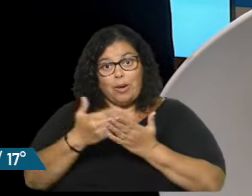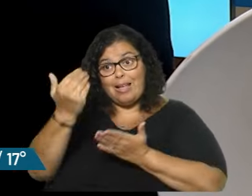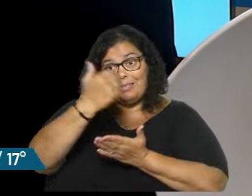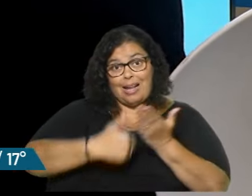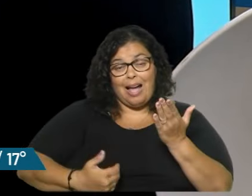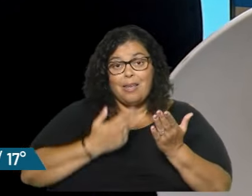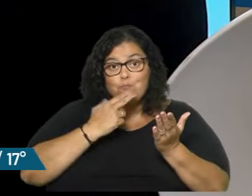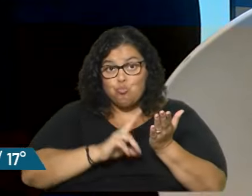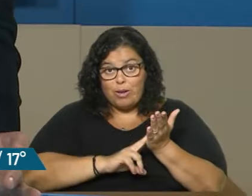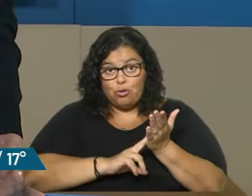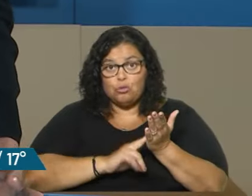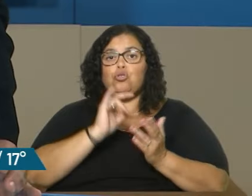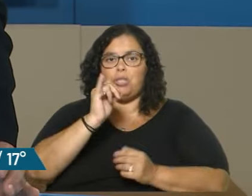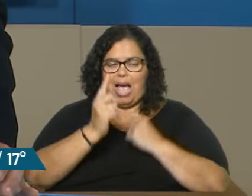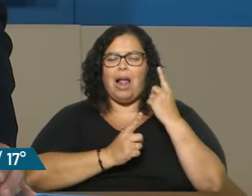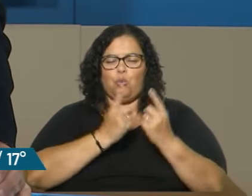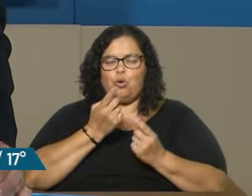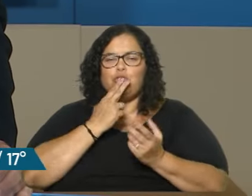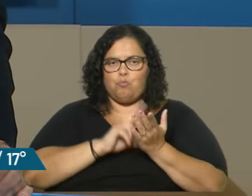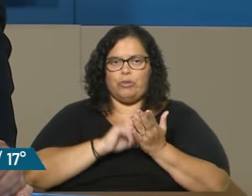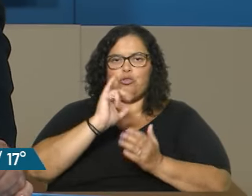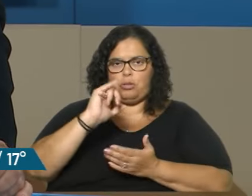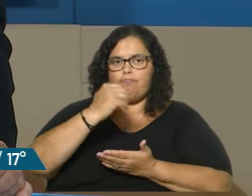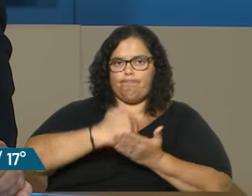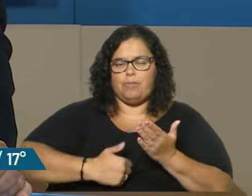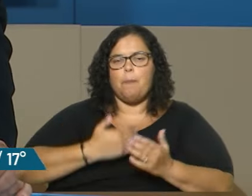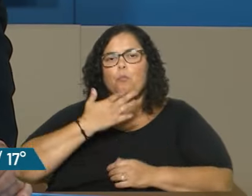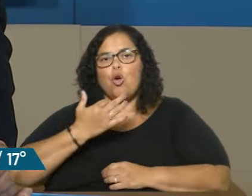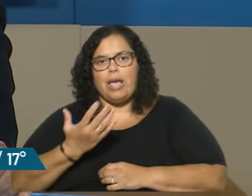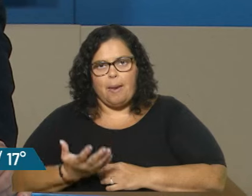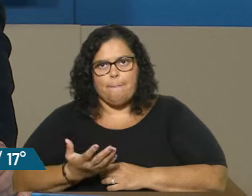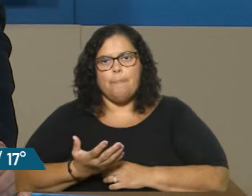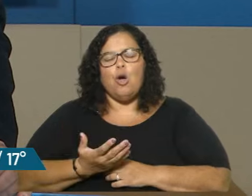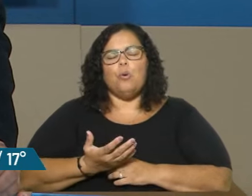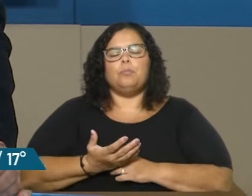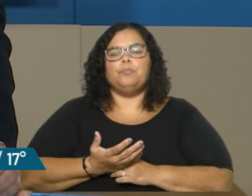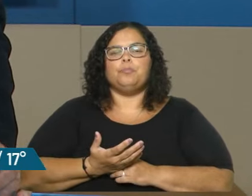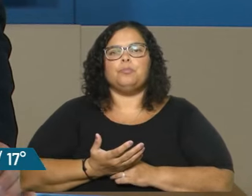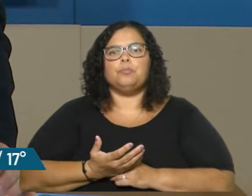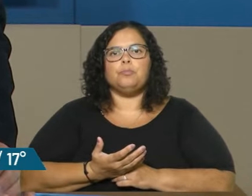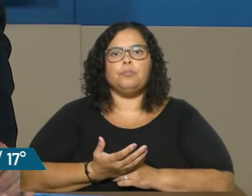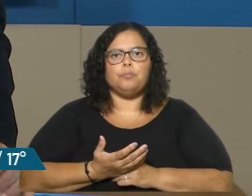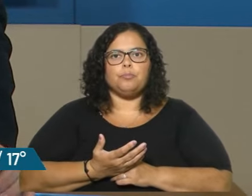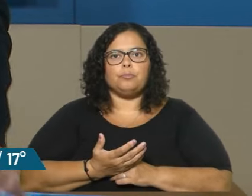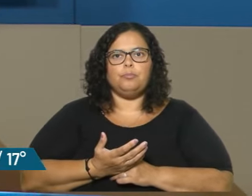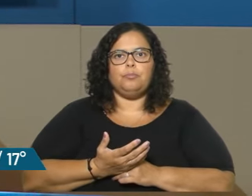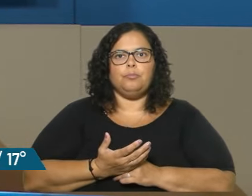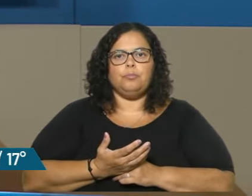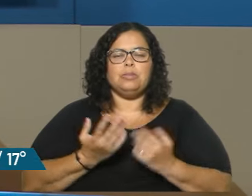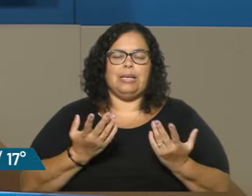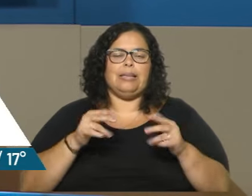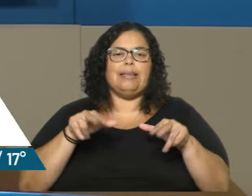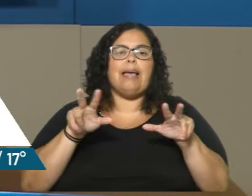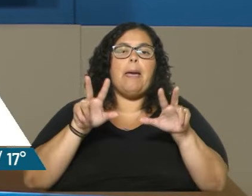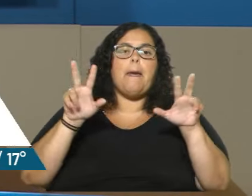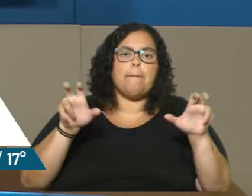¿Bajar impuestos? Algunos impuestos, sí. Por ejemplo, bueno, el tema, justamente,